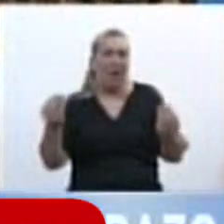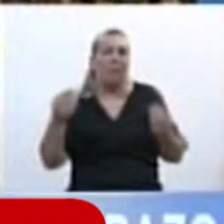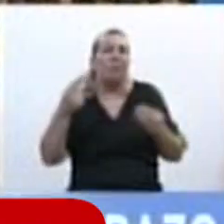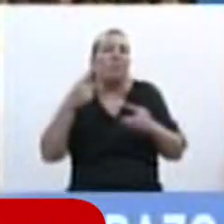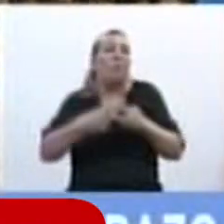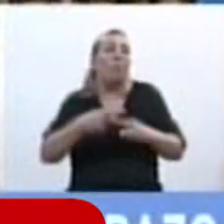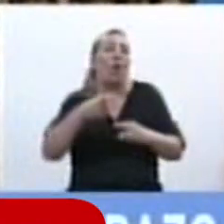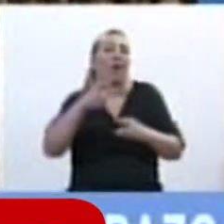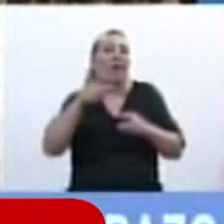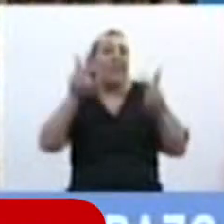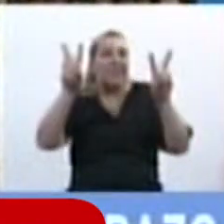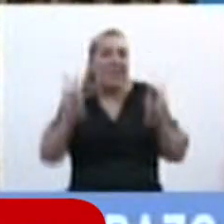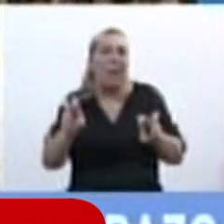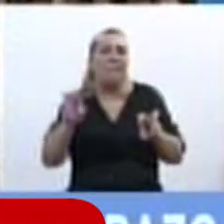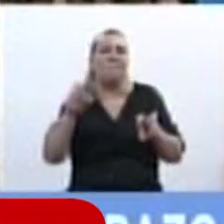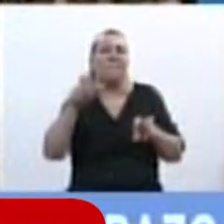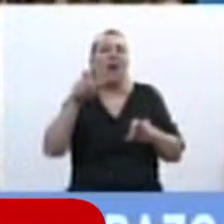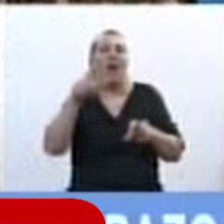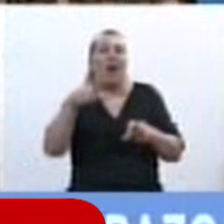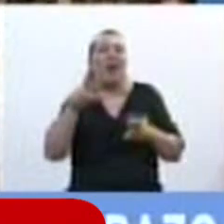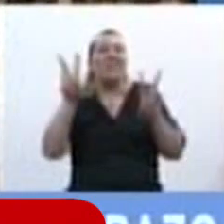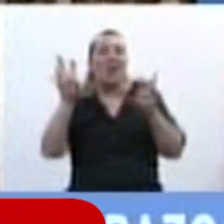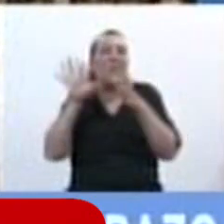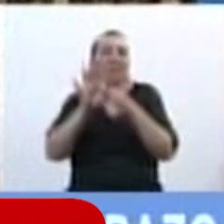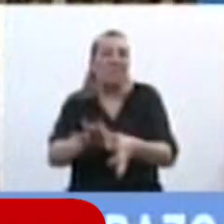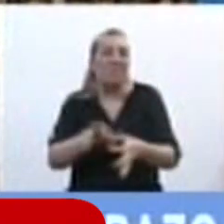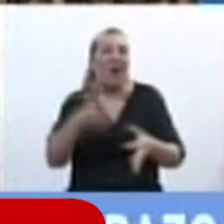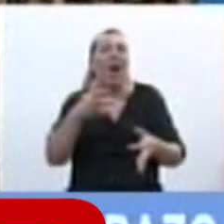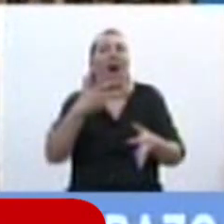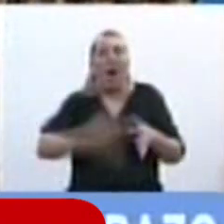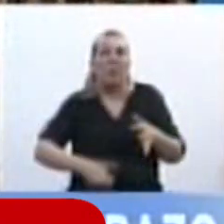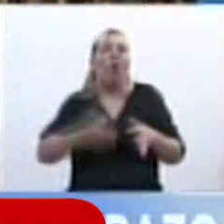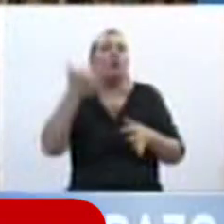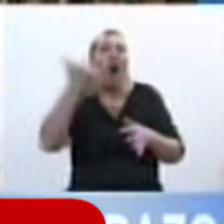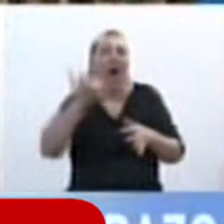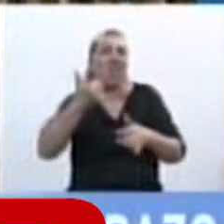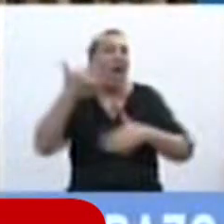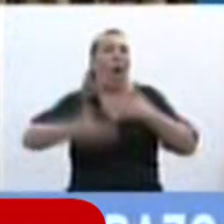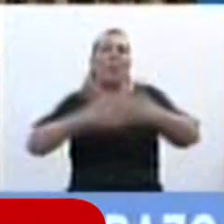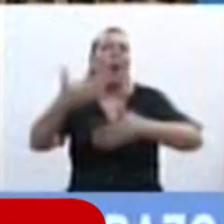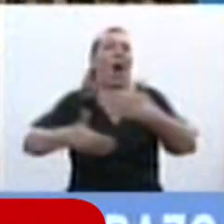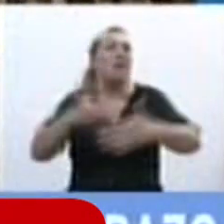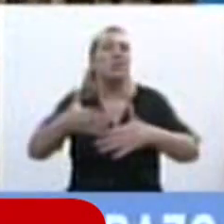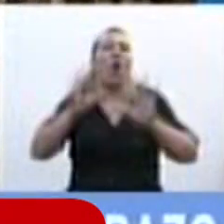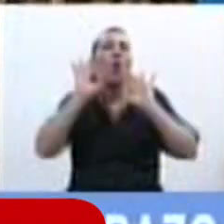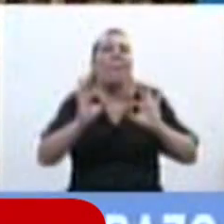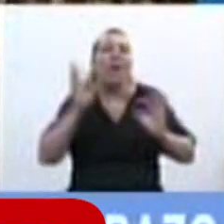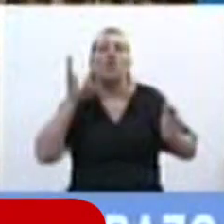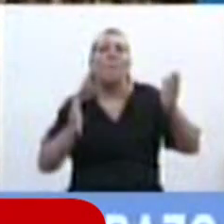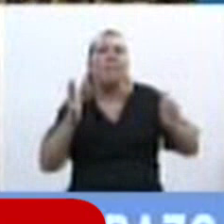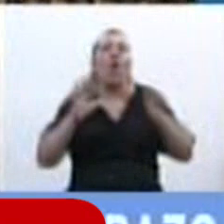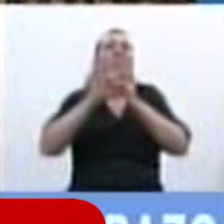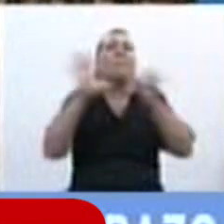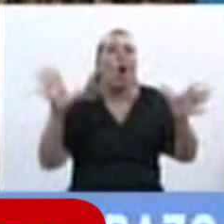con respecto a los temas que tienen que ver con el aborto, hubo avances en todos los periodos democráticos, por más